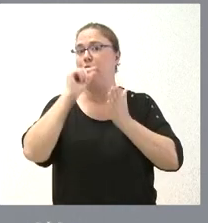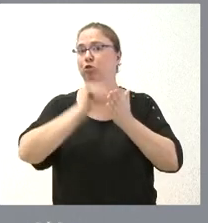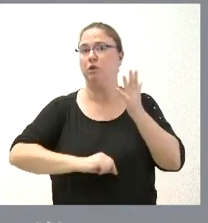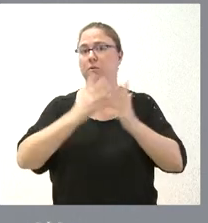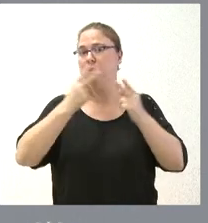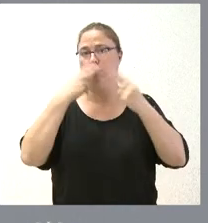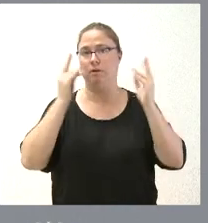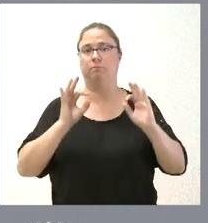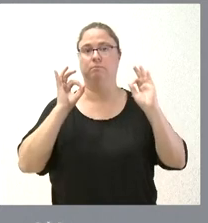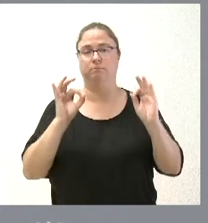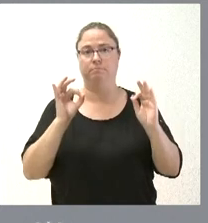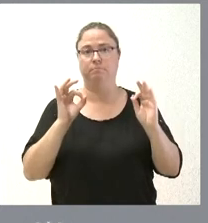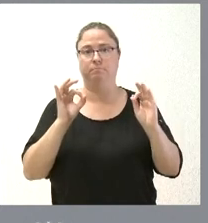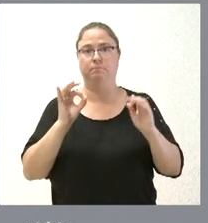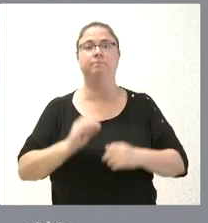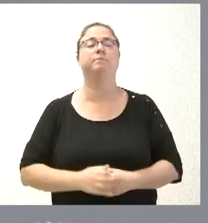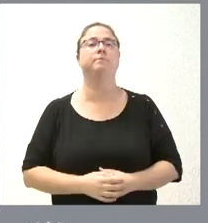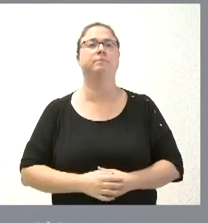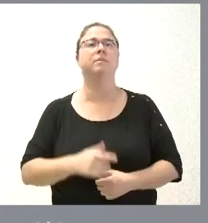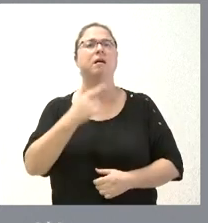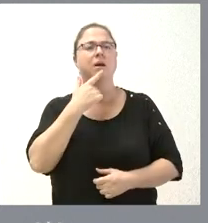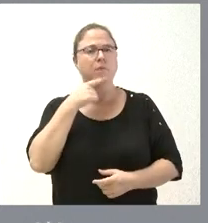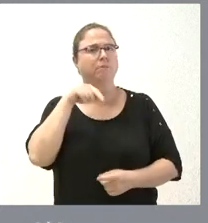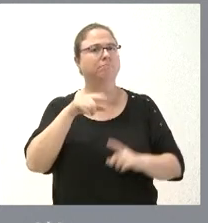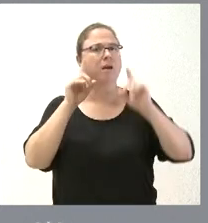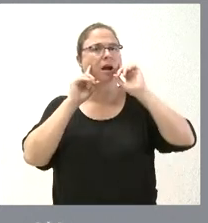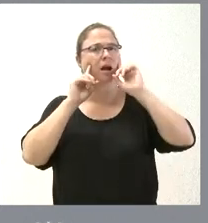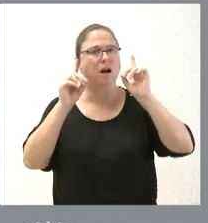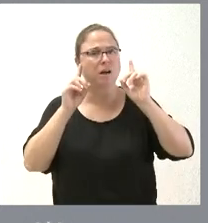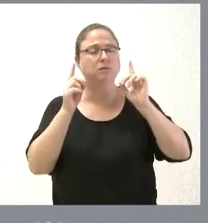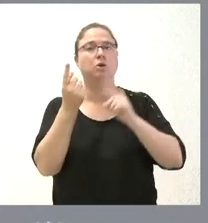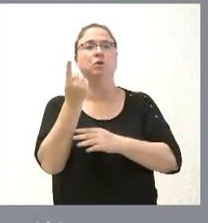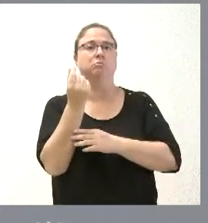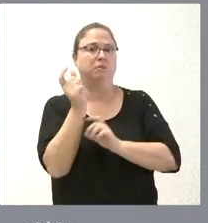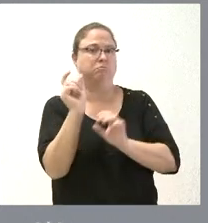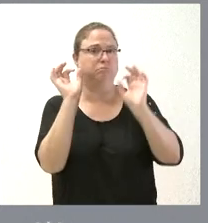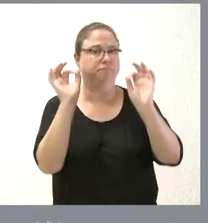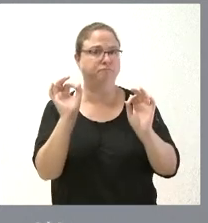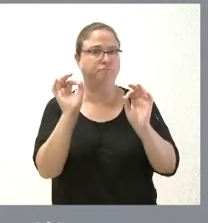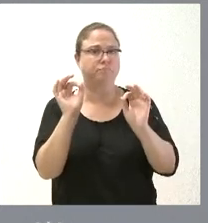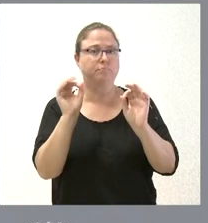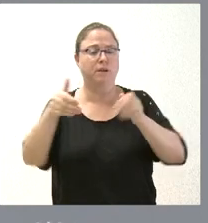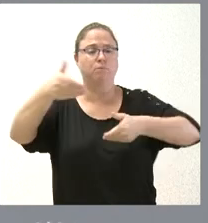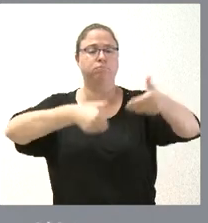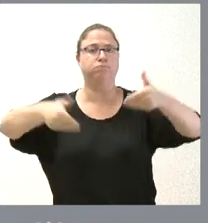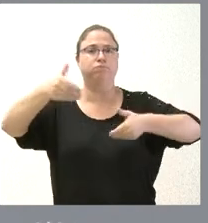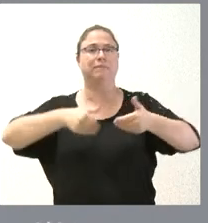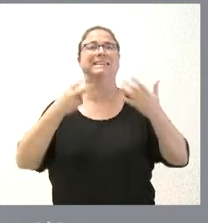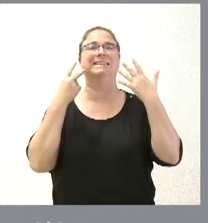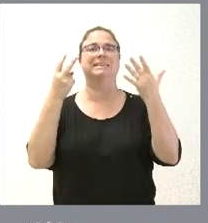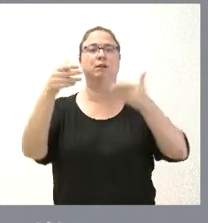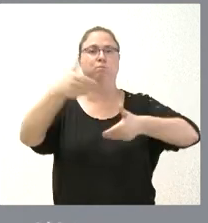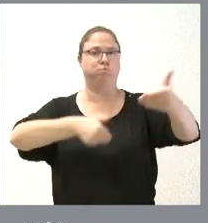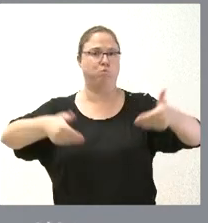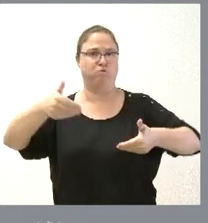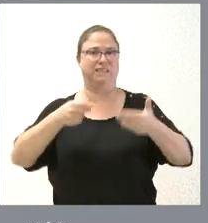Administraciones Públicas y especialmente regulado para este caso del importe. Se recibieron siete propuestas en